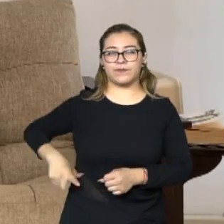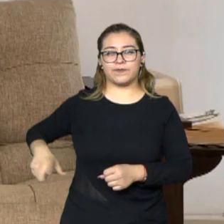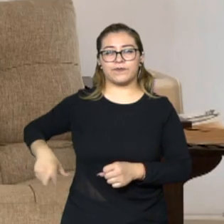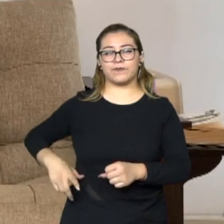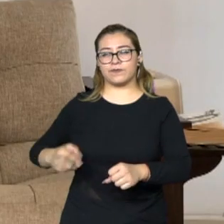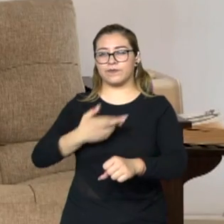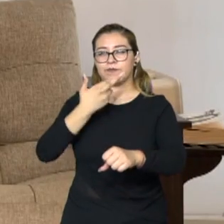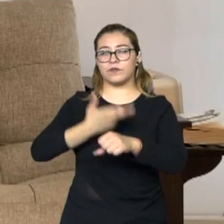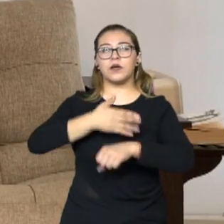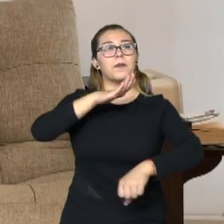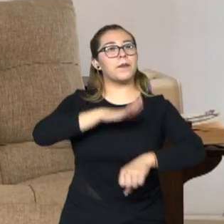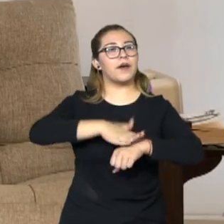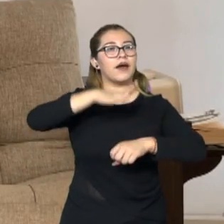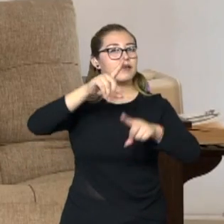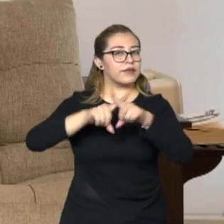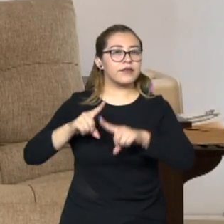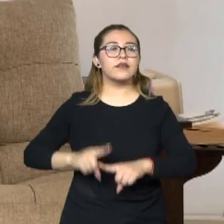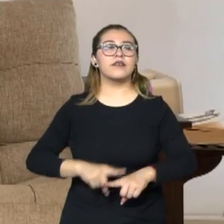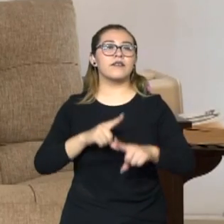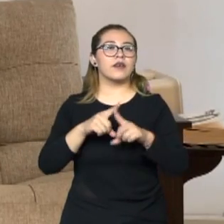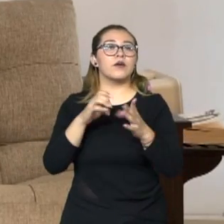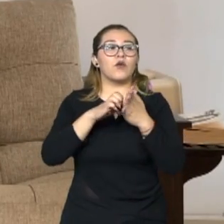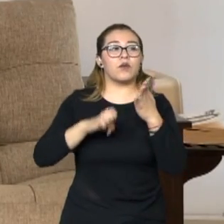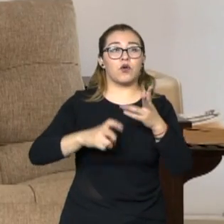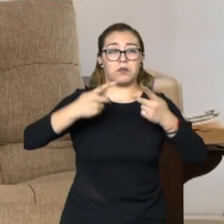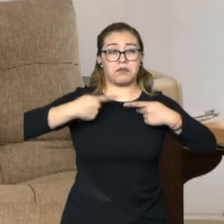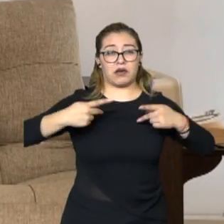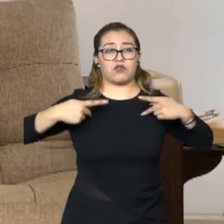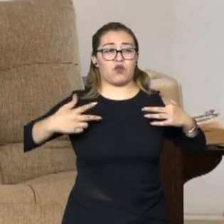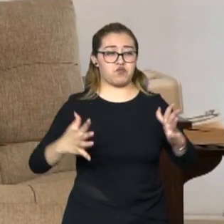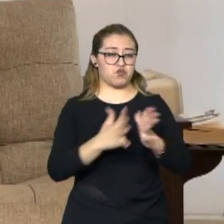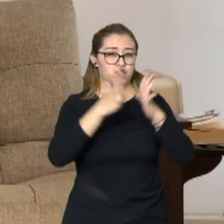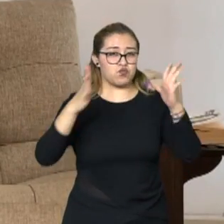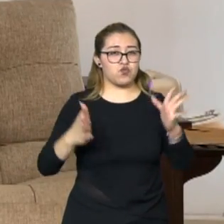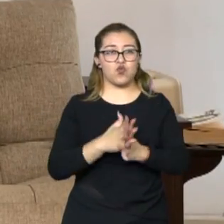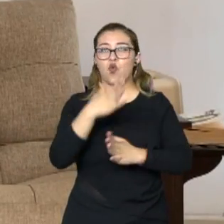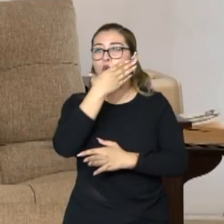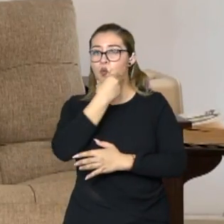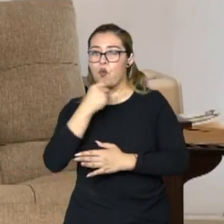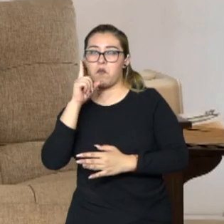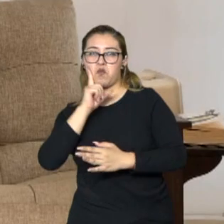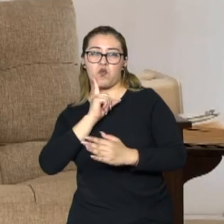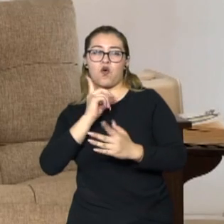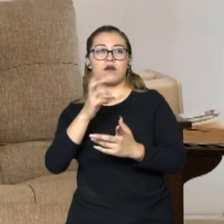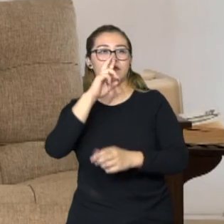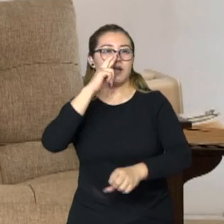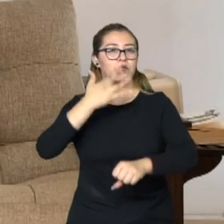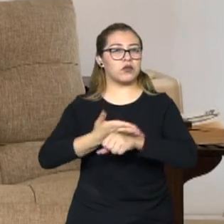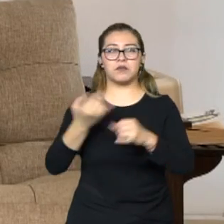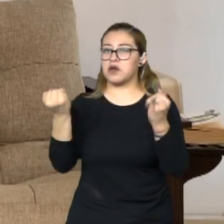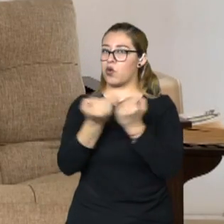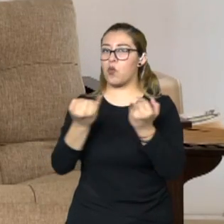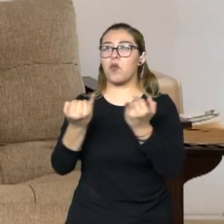cada vez más personas, hombres y mujeres, comprometidas con